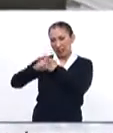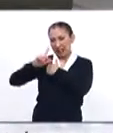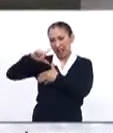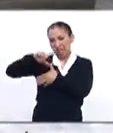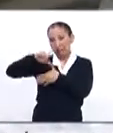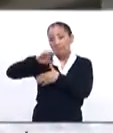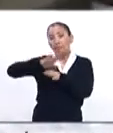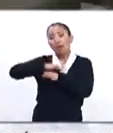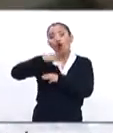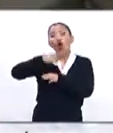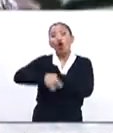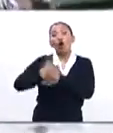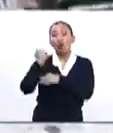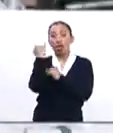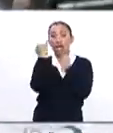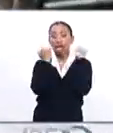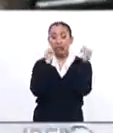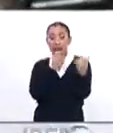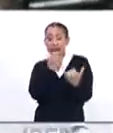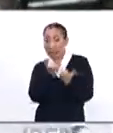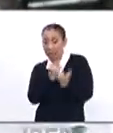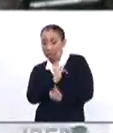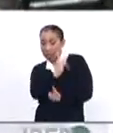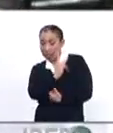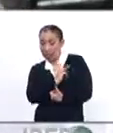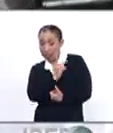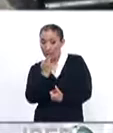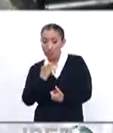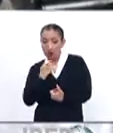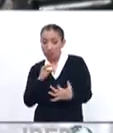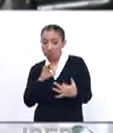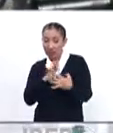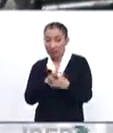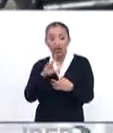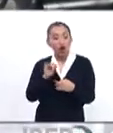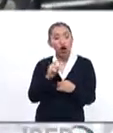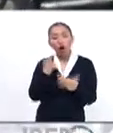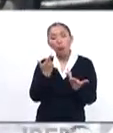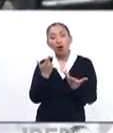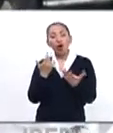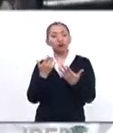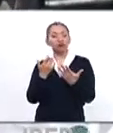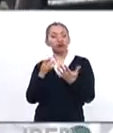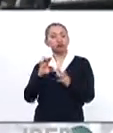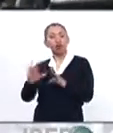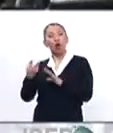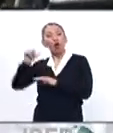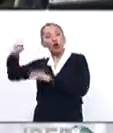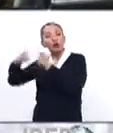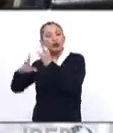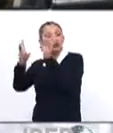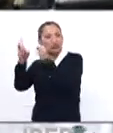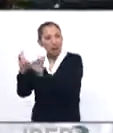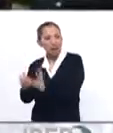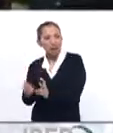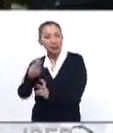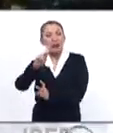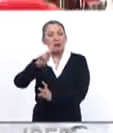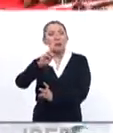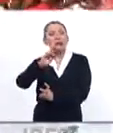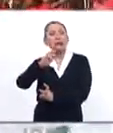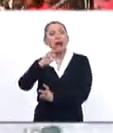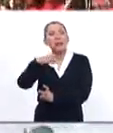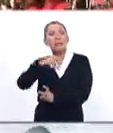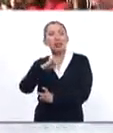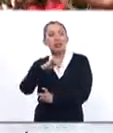es por la vía de la ideología y de la afinidad política y no del pragmatismo. Es decir, el pragmatismo que